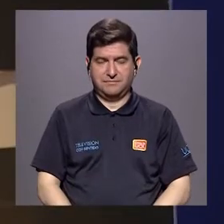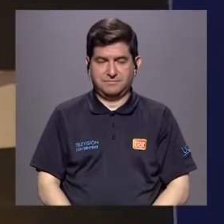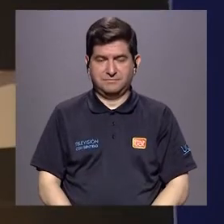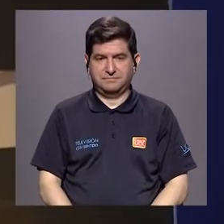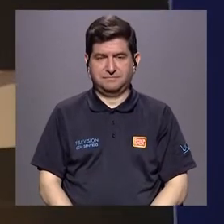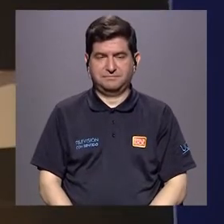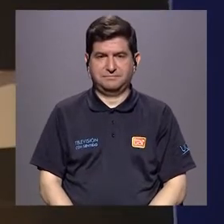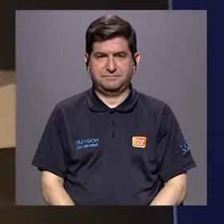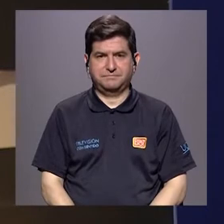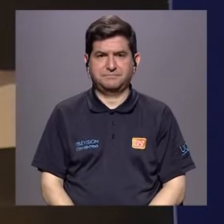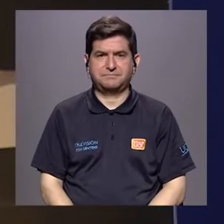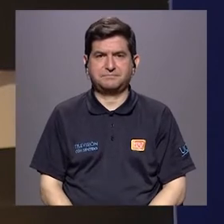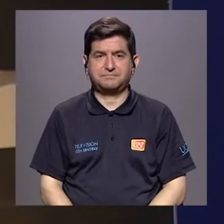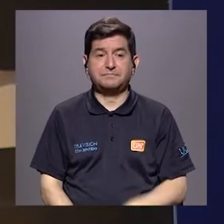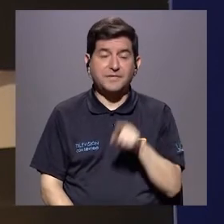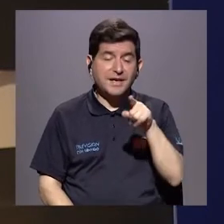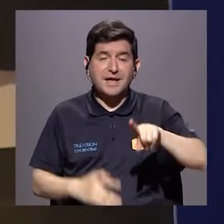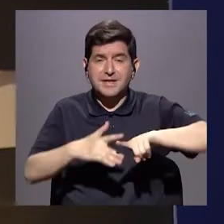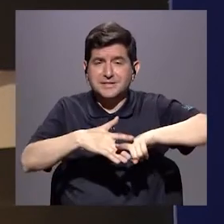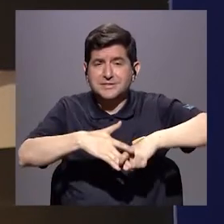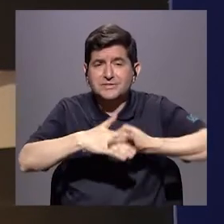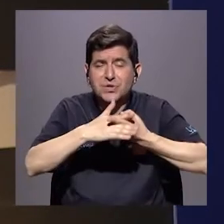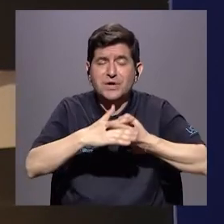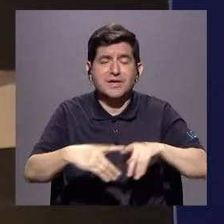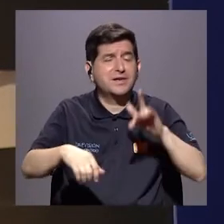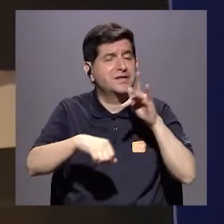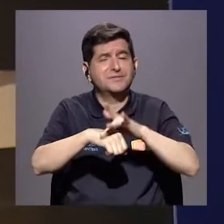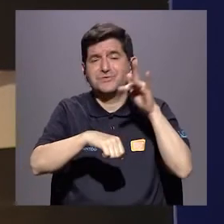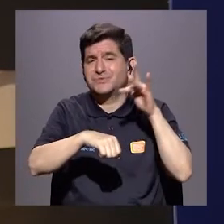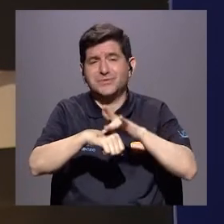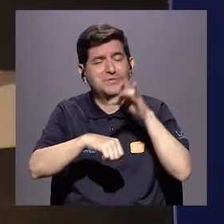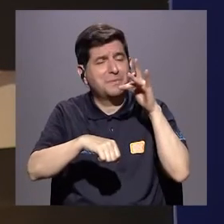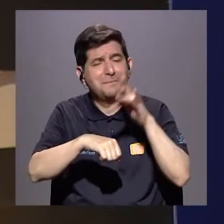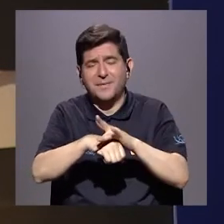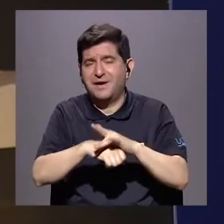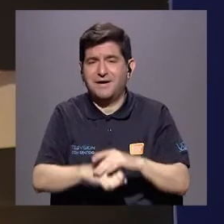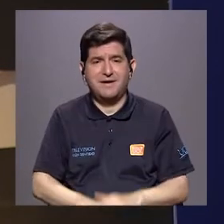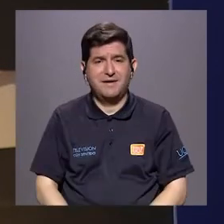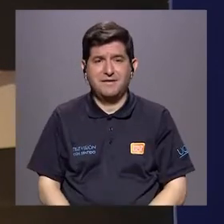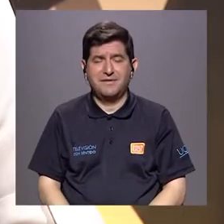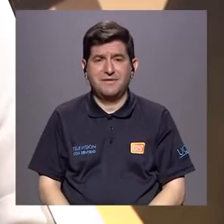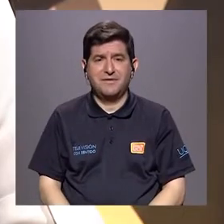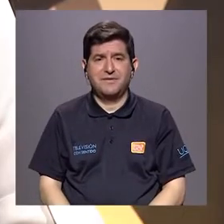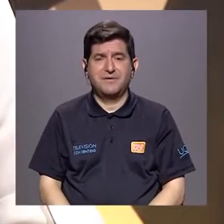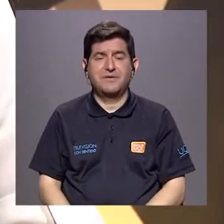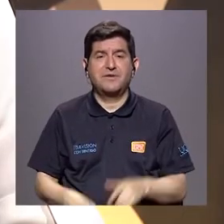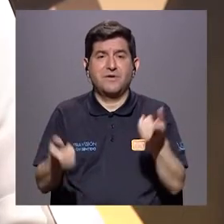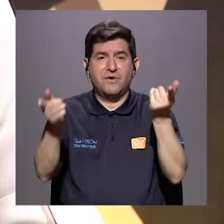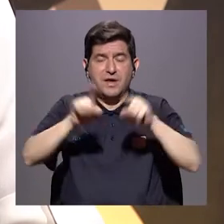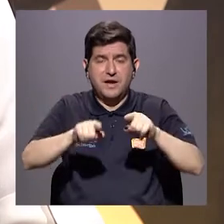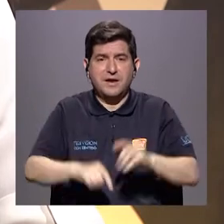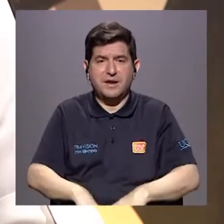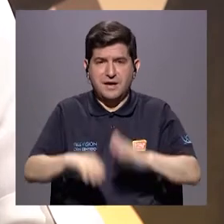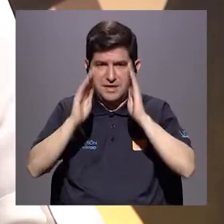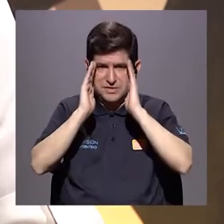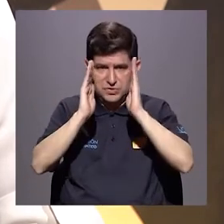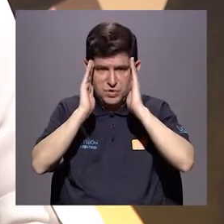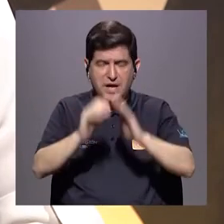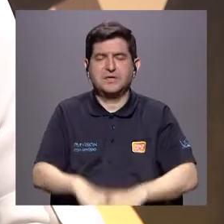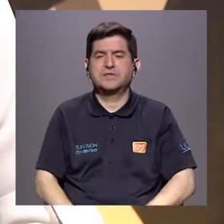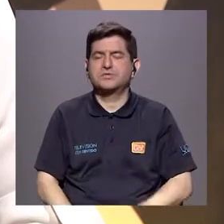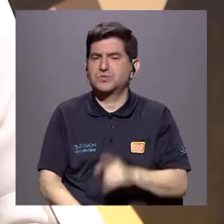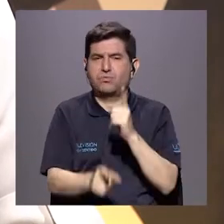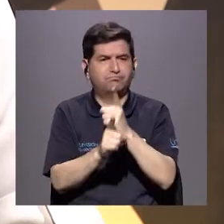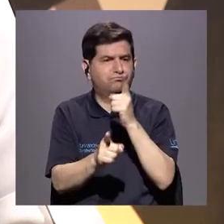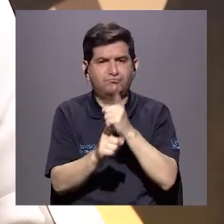esto los inicia precozmente en un trato que no es digno,